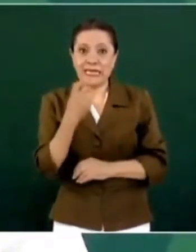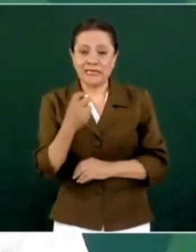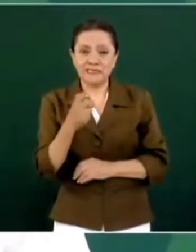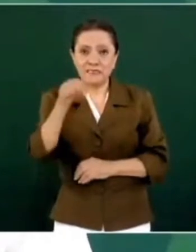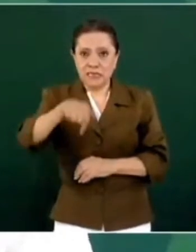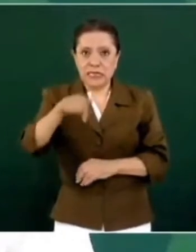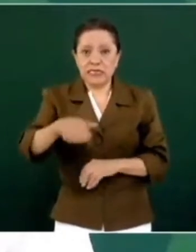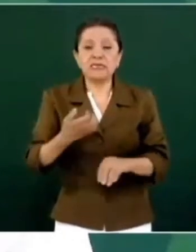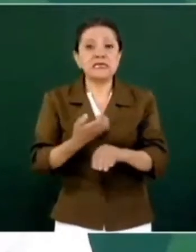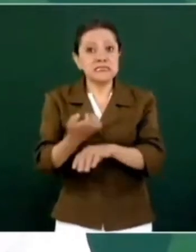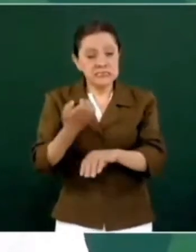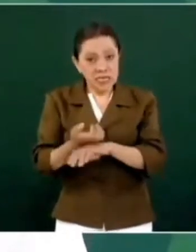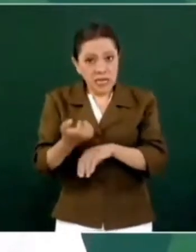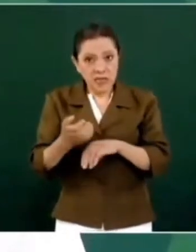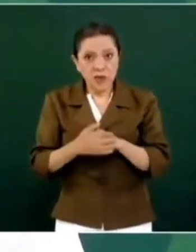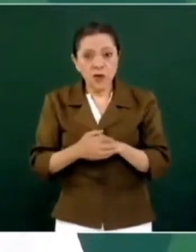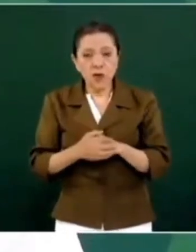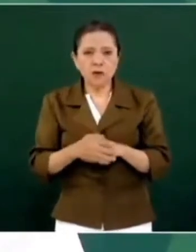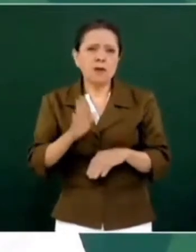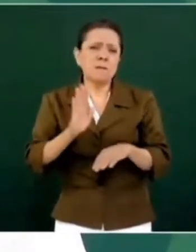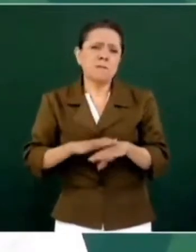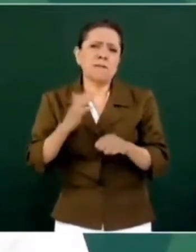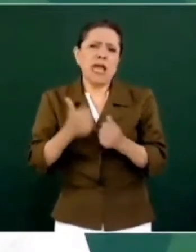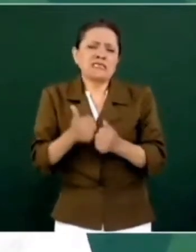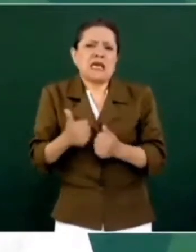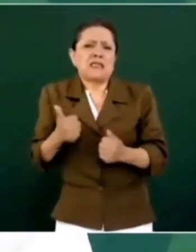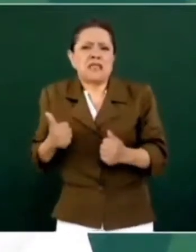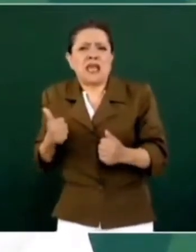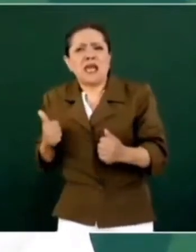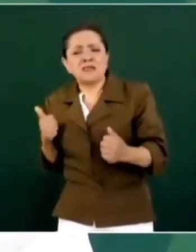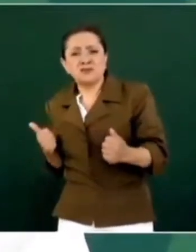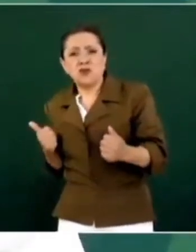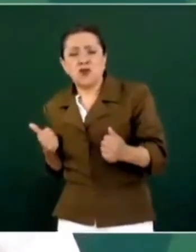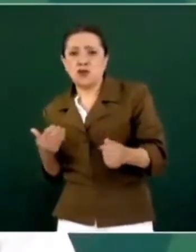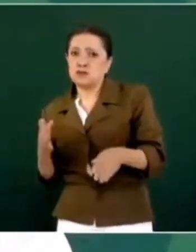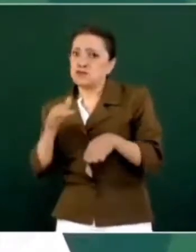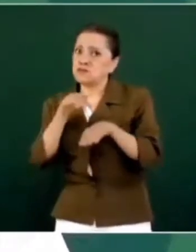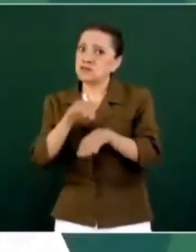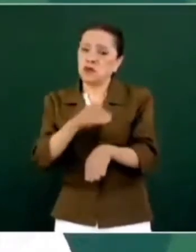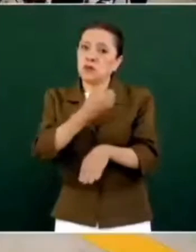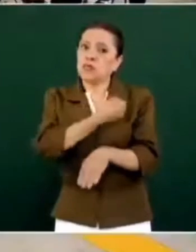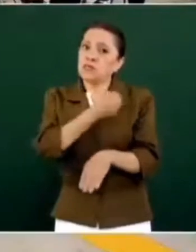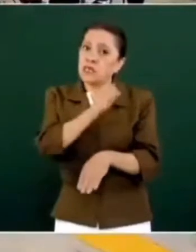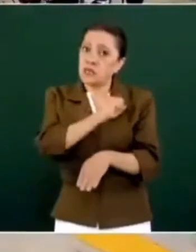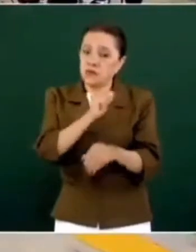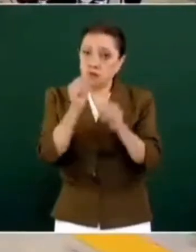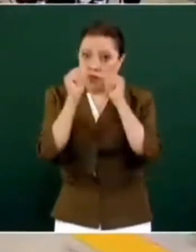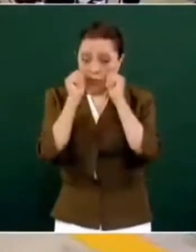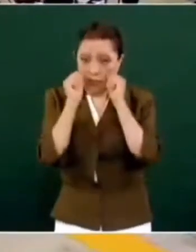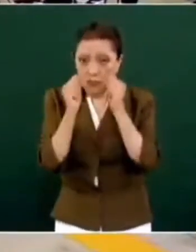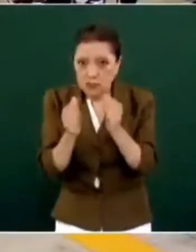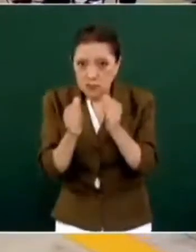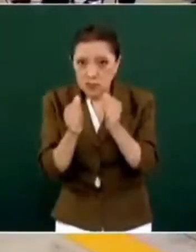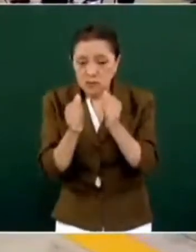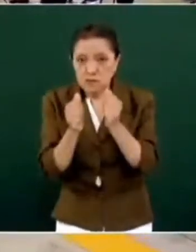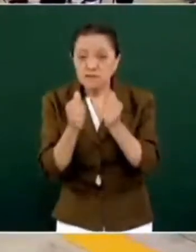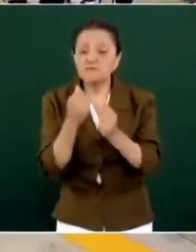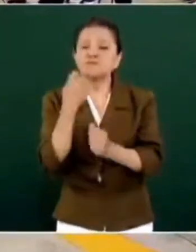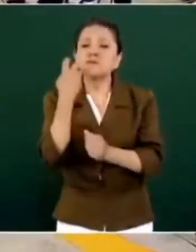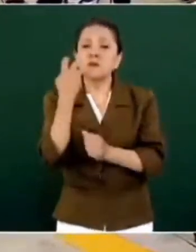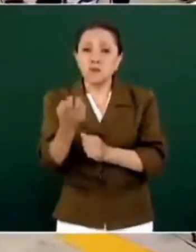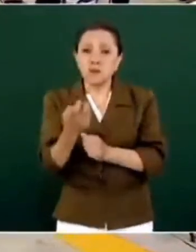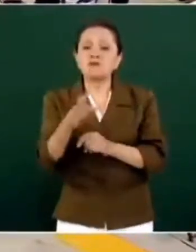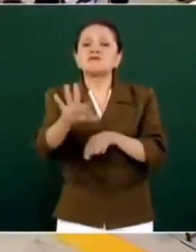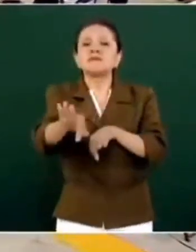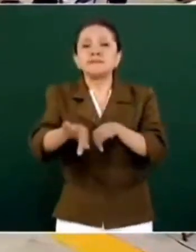estados con más rezagos en materia de salud y estamos trabajando